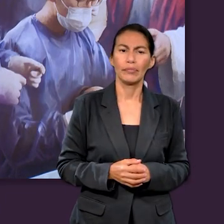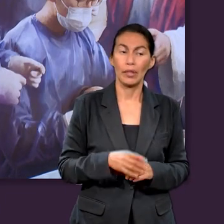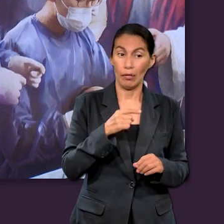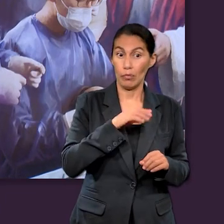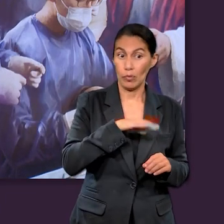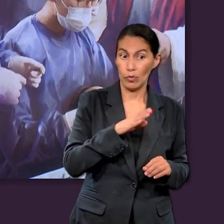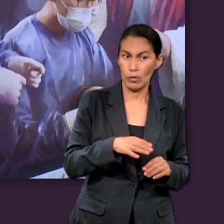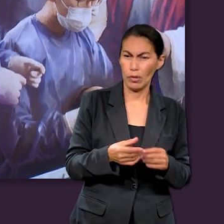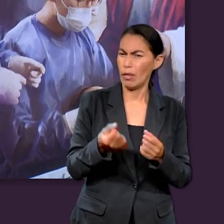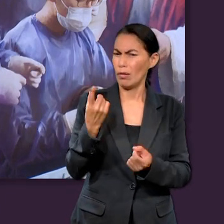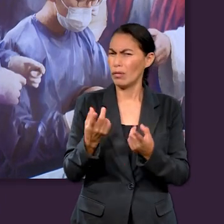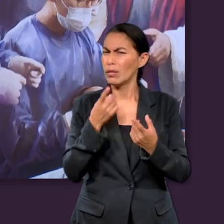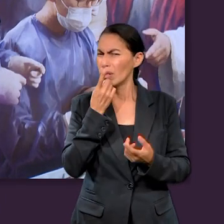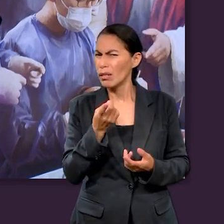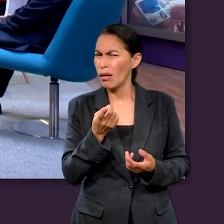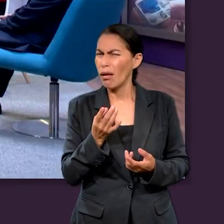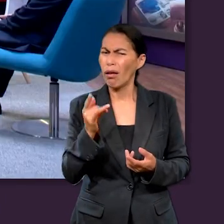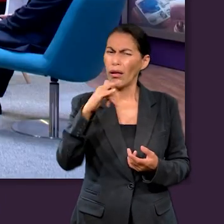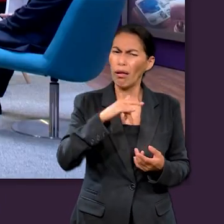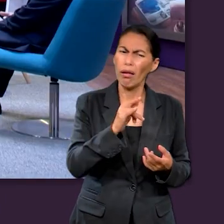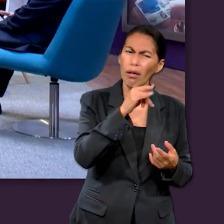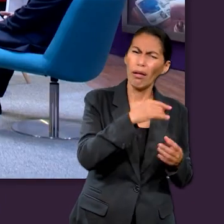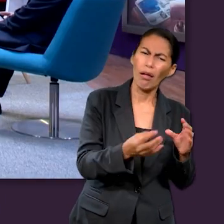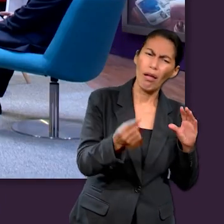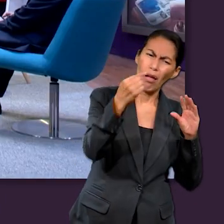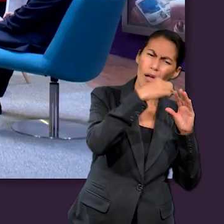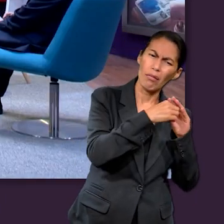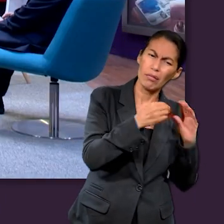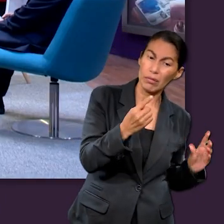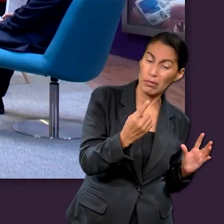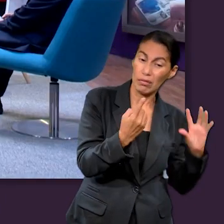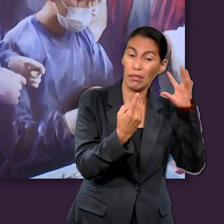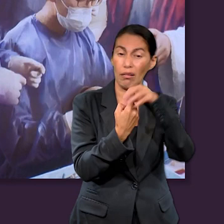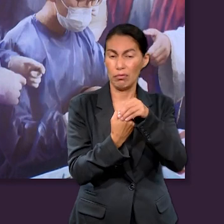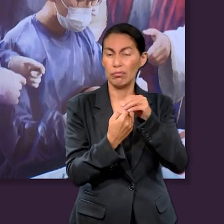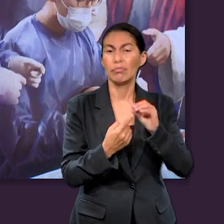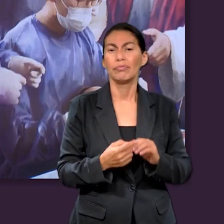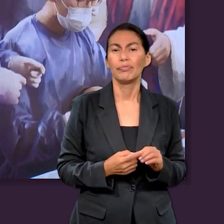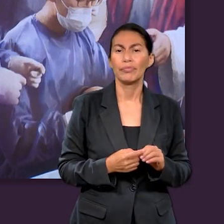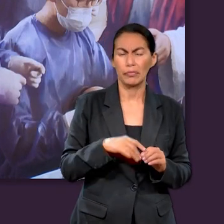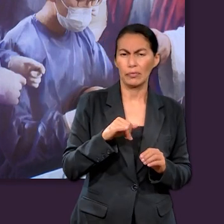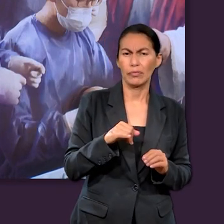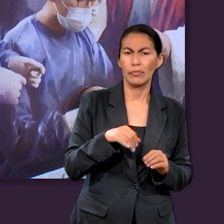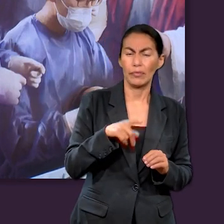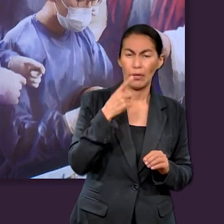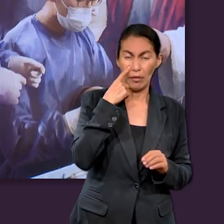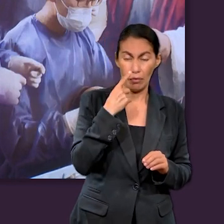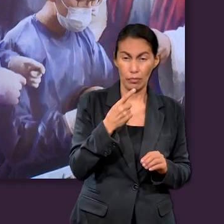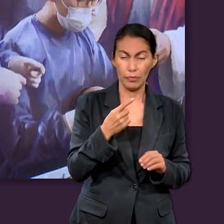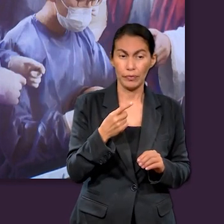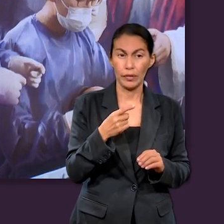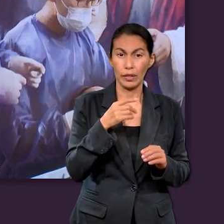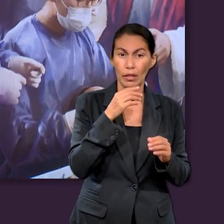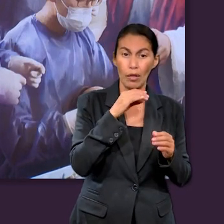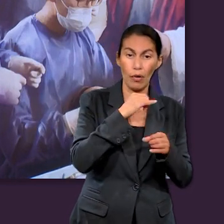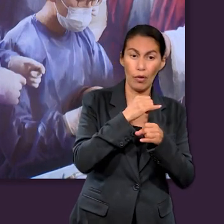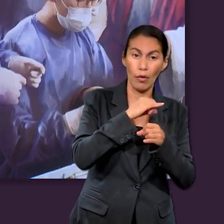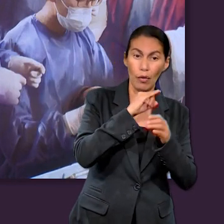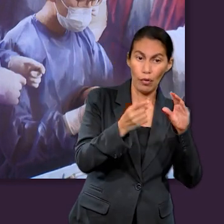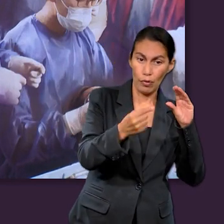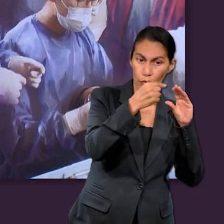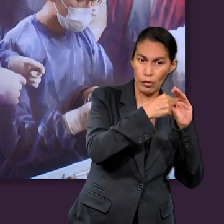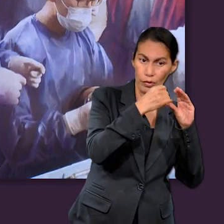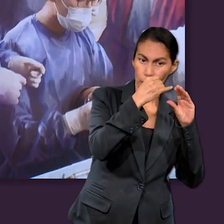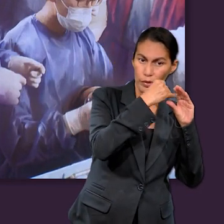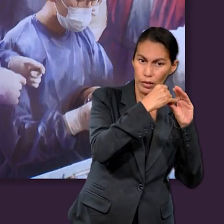se preguntarán, bueno, yo he escuchado que Jonás se lo tragó, fue un pez, ¿verdad? Pero cuando vamos a Jonás, el capítulo